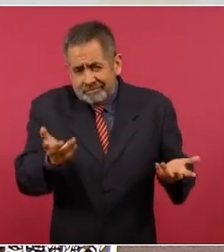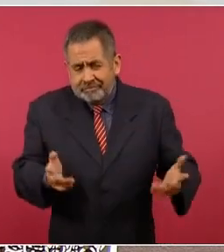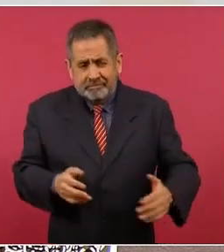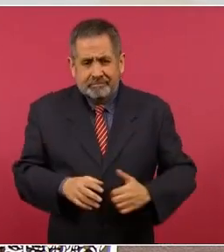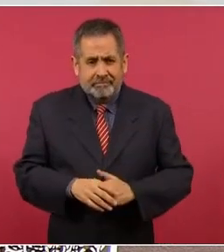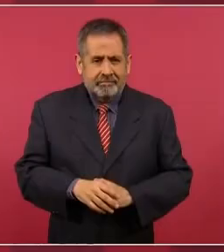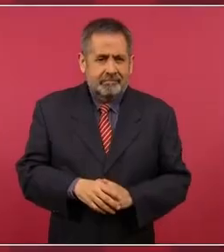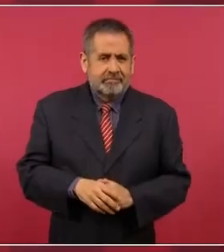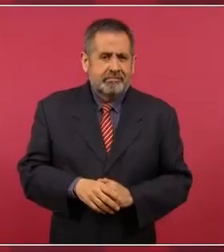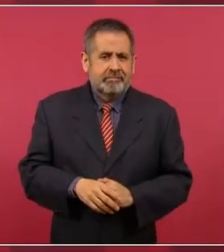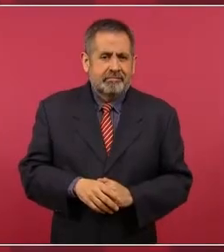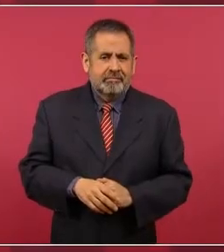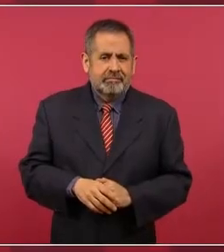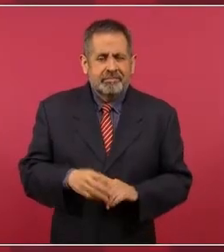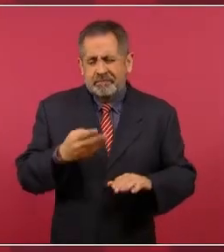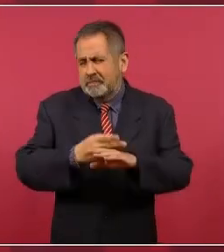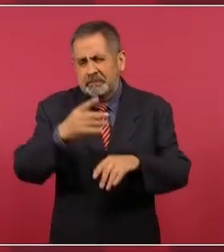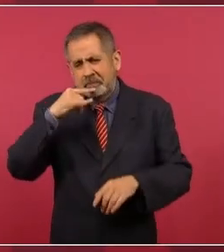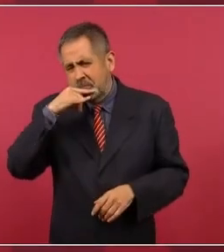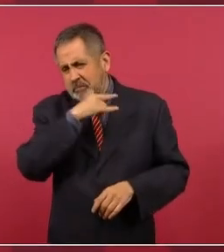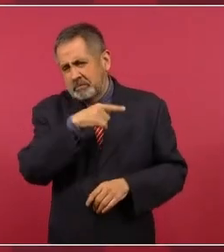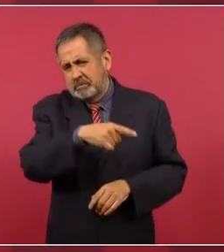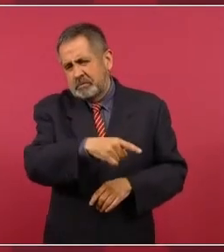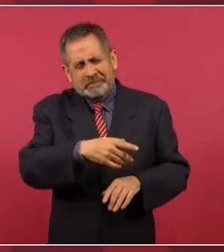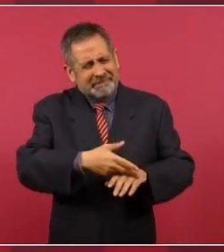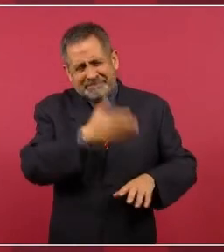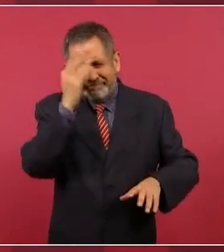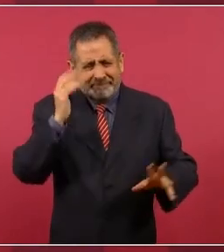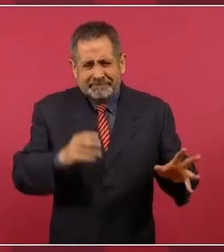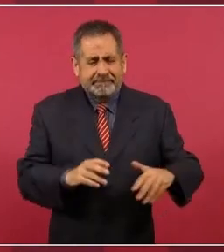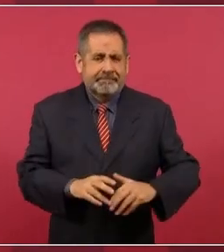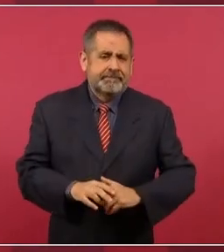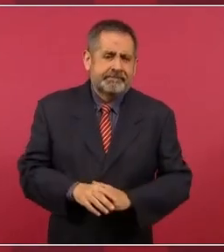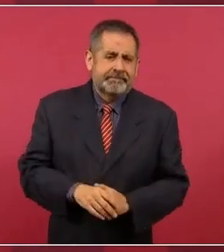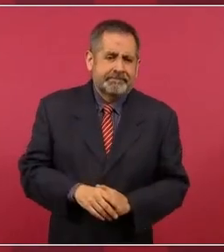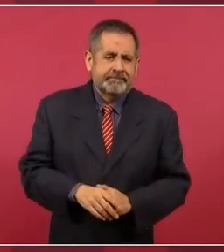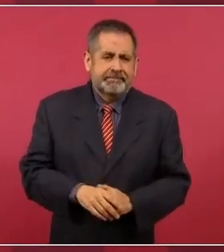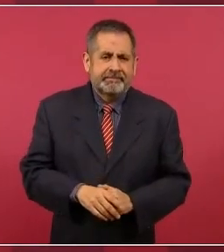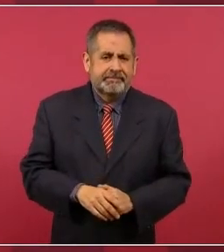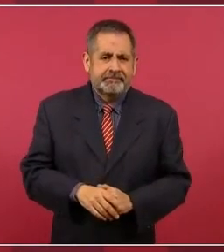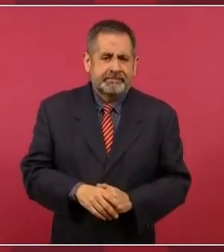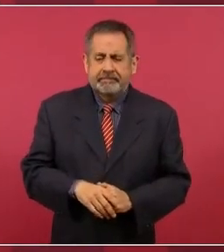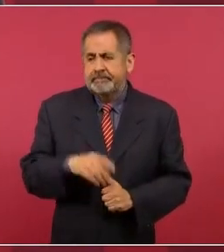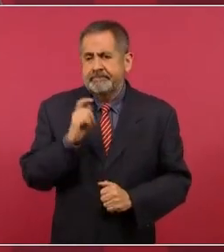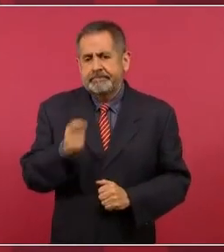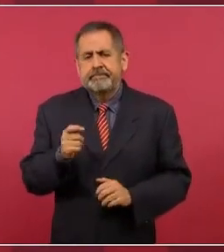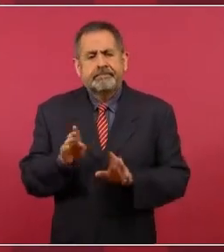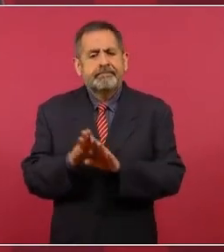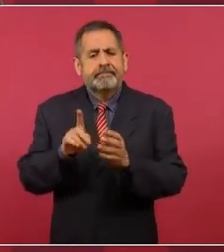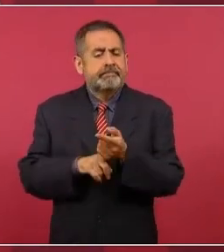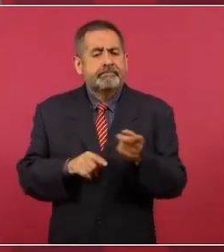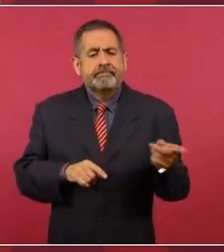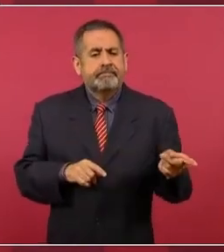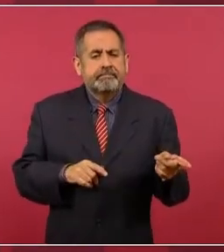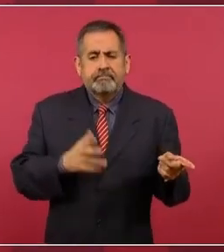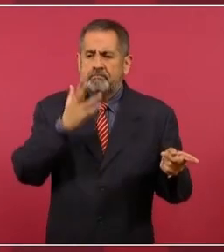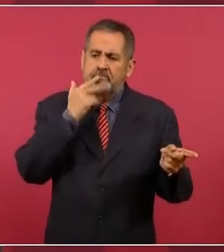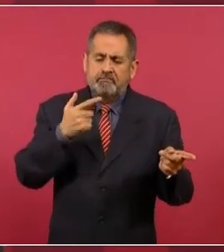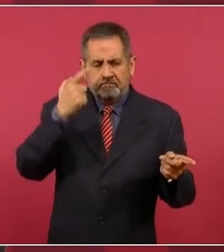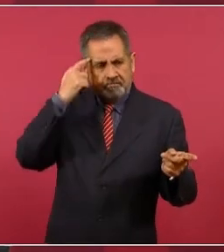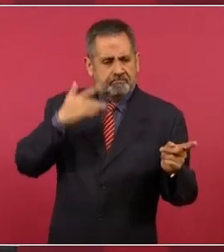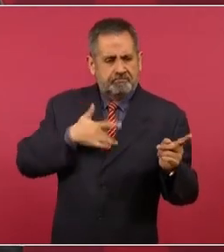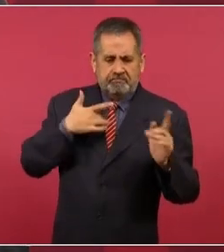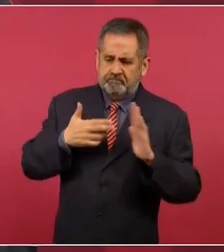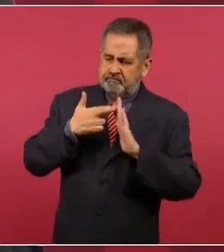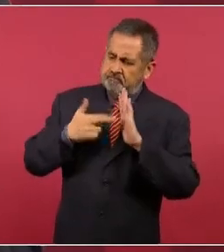y muy hipócrita y esos también no tienen principios